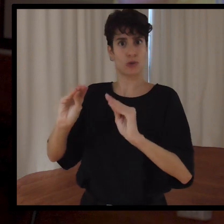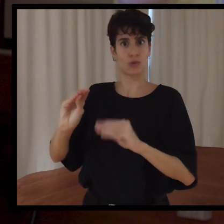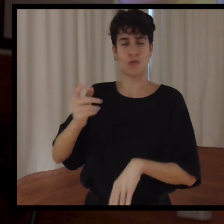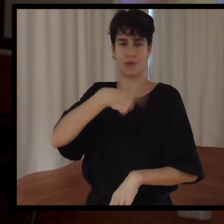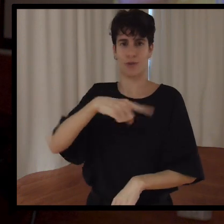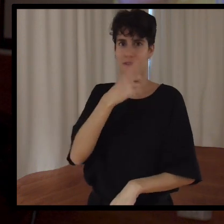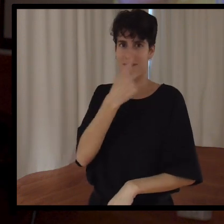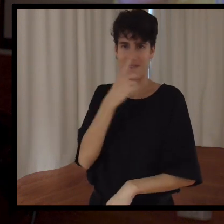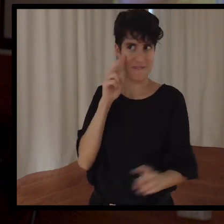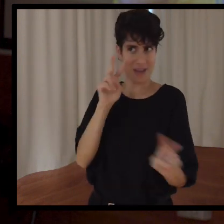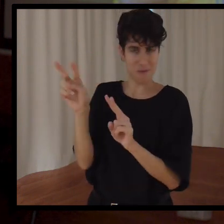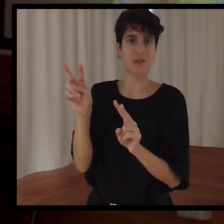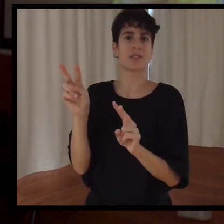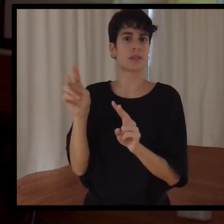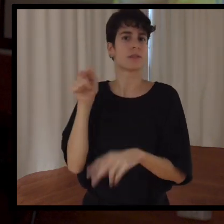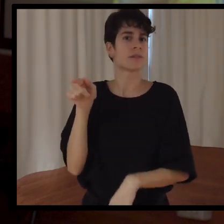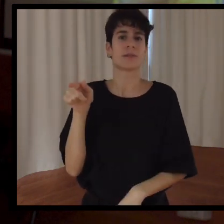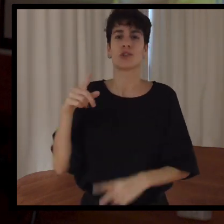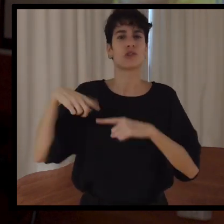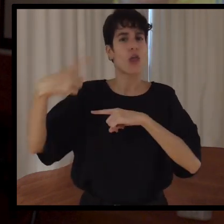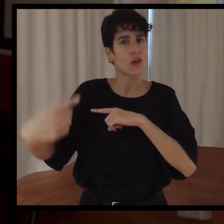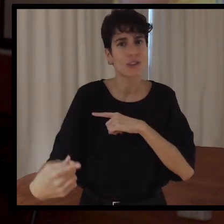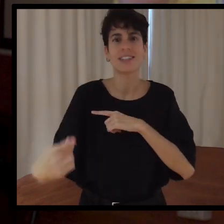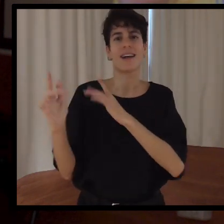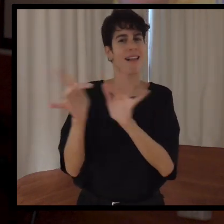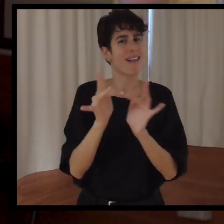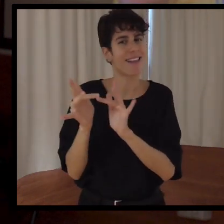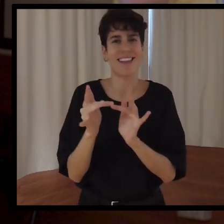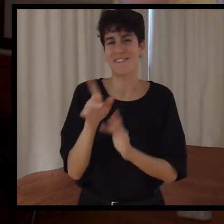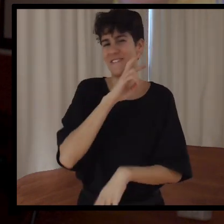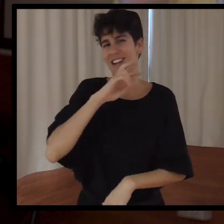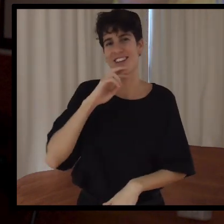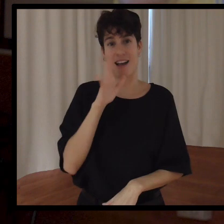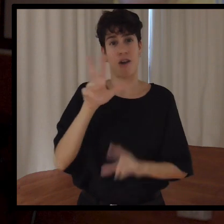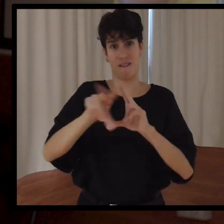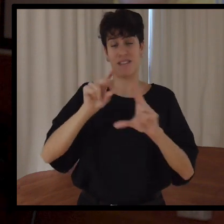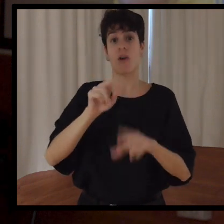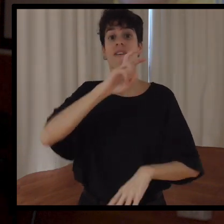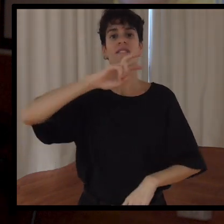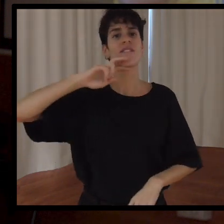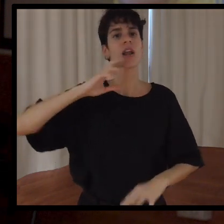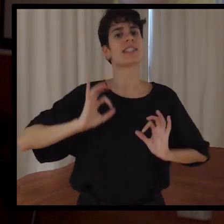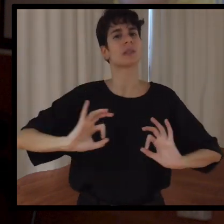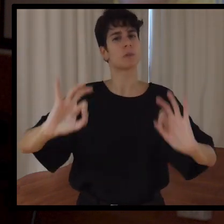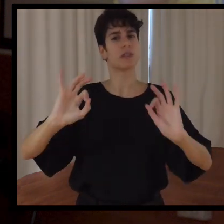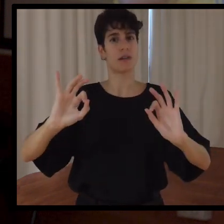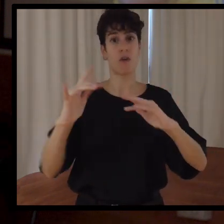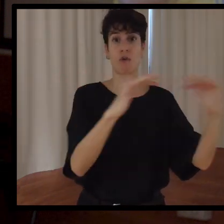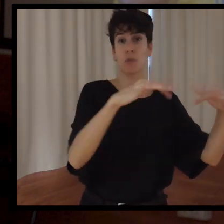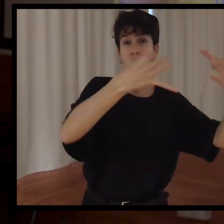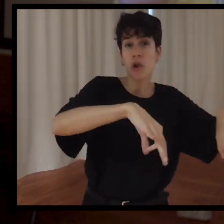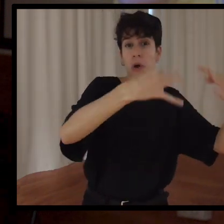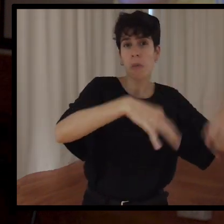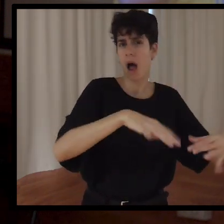realmente nos hace sentir orgullosos de ellos y trabajar día a día con ellos. Porque realmente esos valores que vamos a ver en el